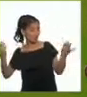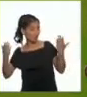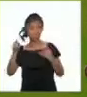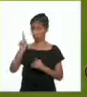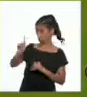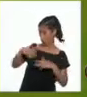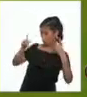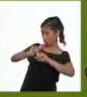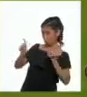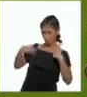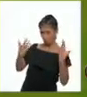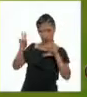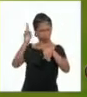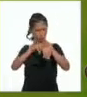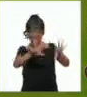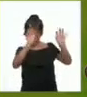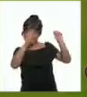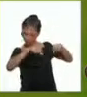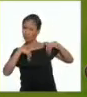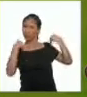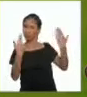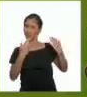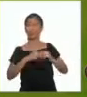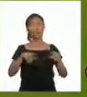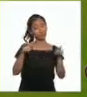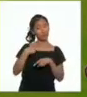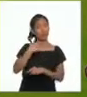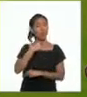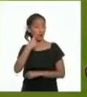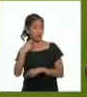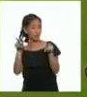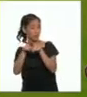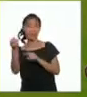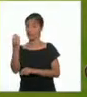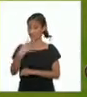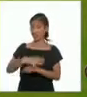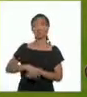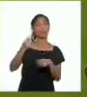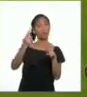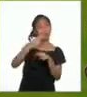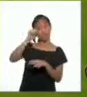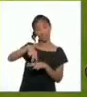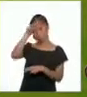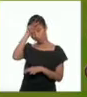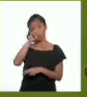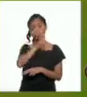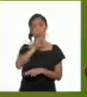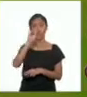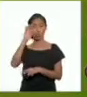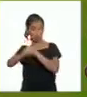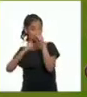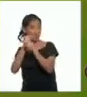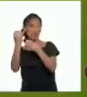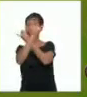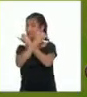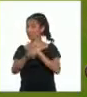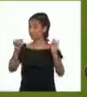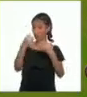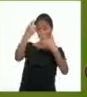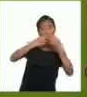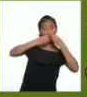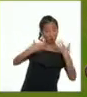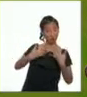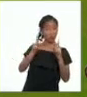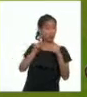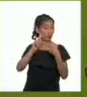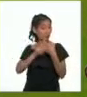se puede mi abuelo también dice que vamos a celebrar 200 años de independencia con un montón de buenas noticias 1.